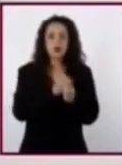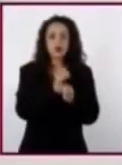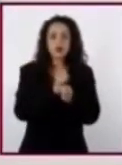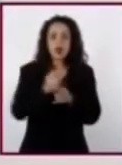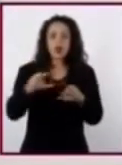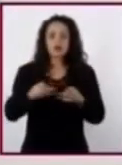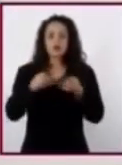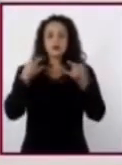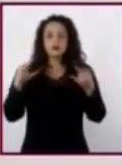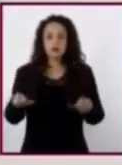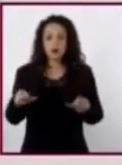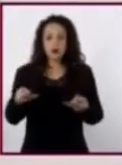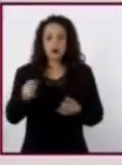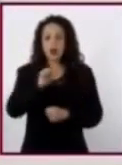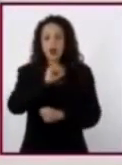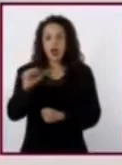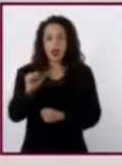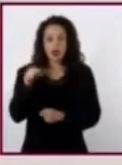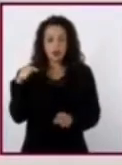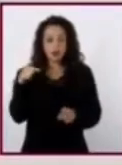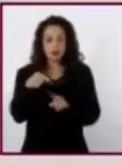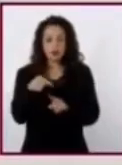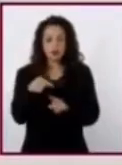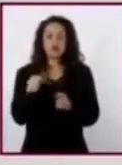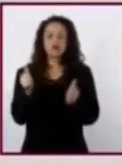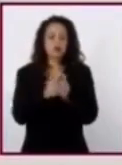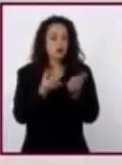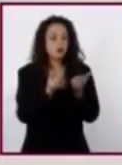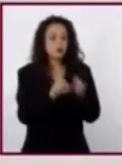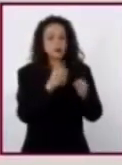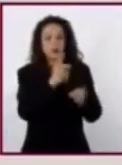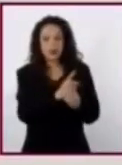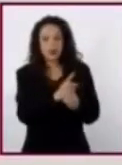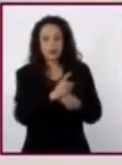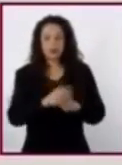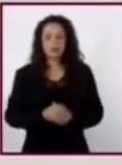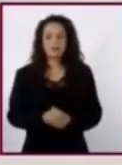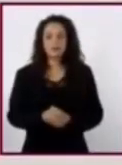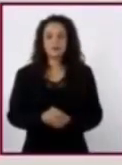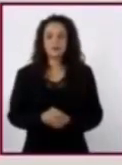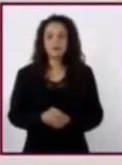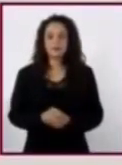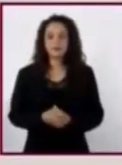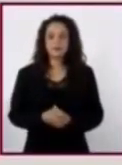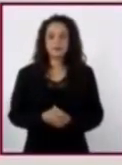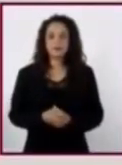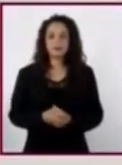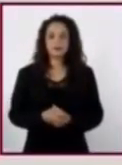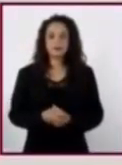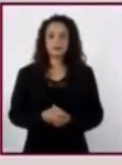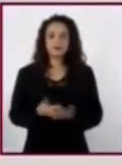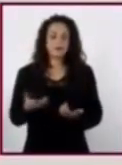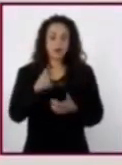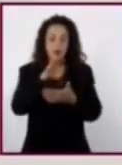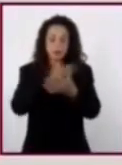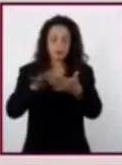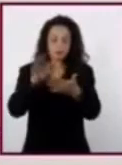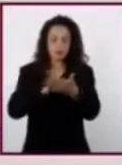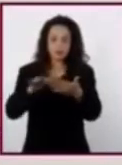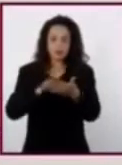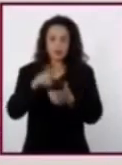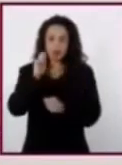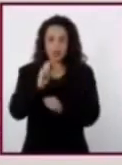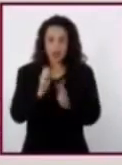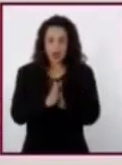histórica y el papel de la historia en nuestra sociedad. A continuación daremos lectura a un fragmento del